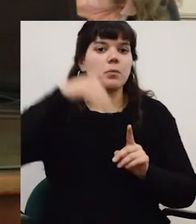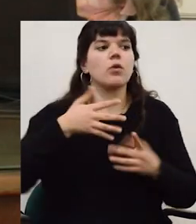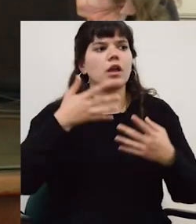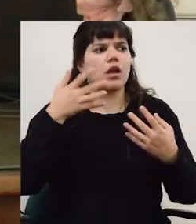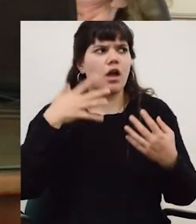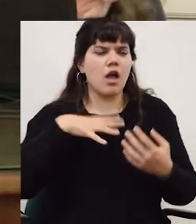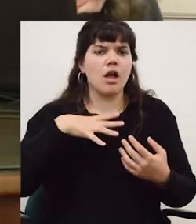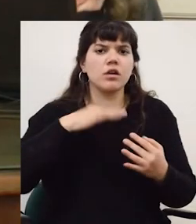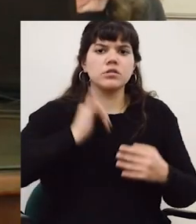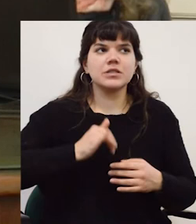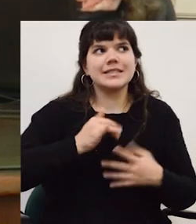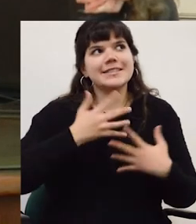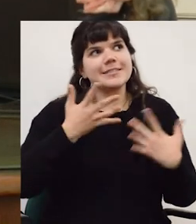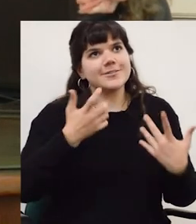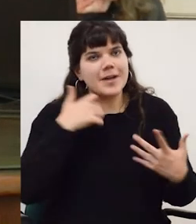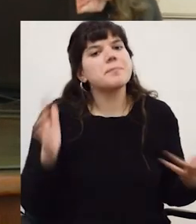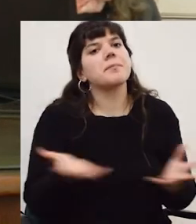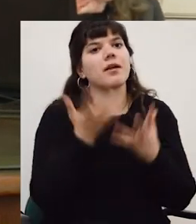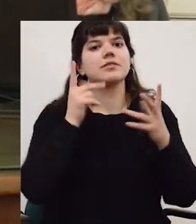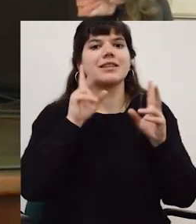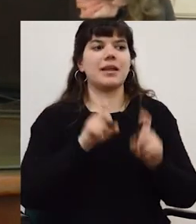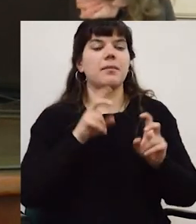se tienen yo creo que la universidad tiene